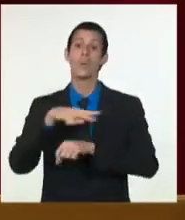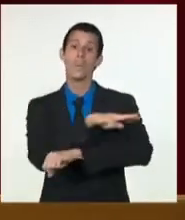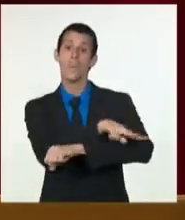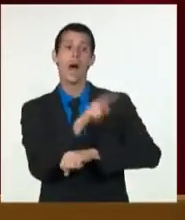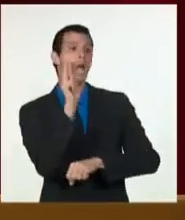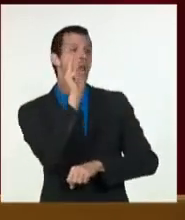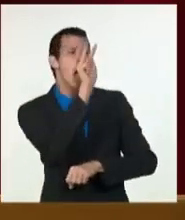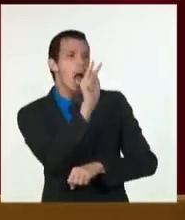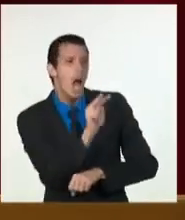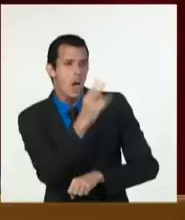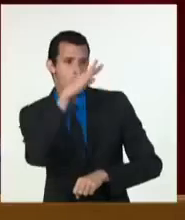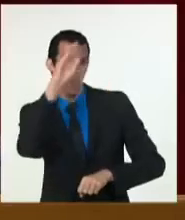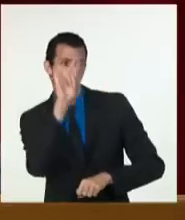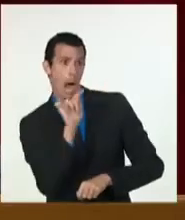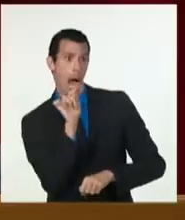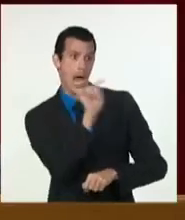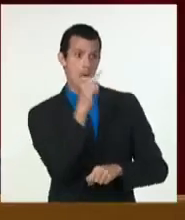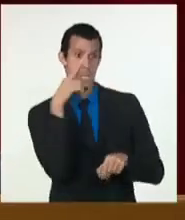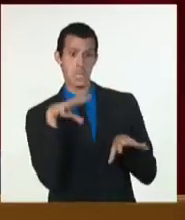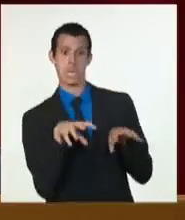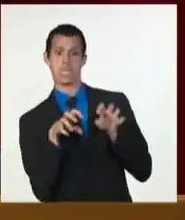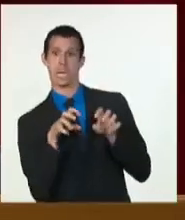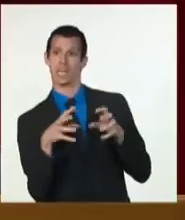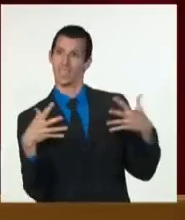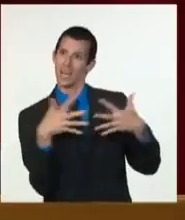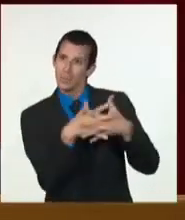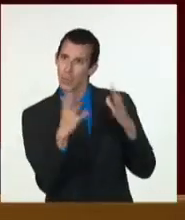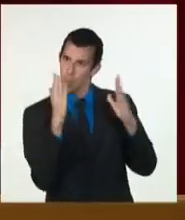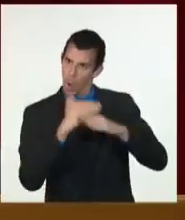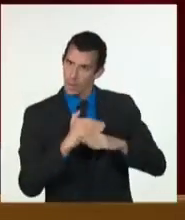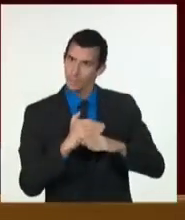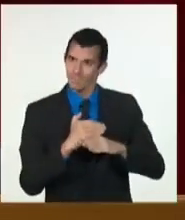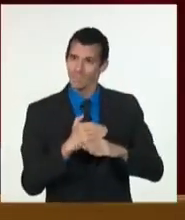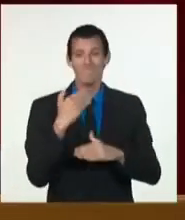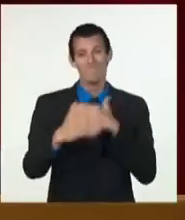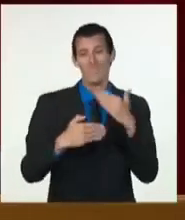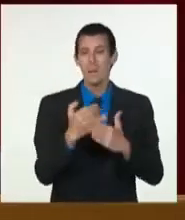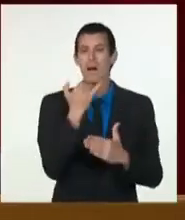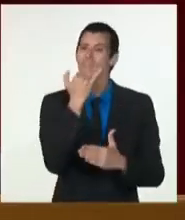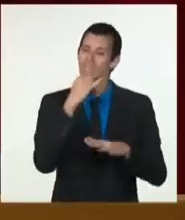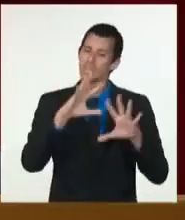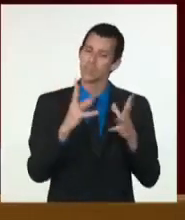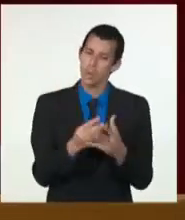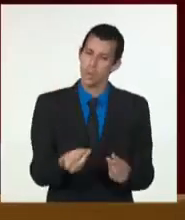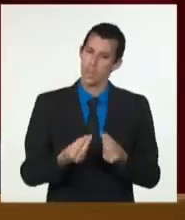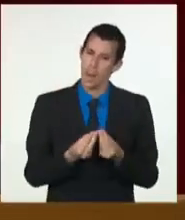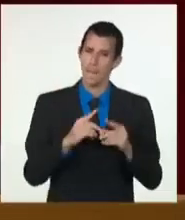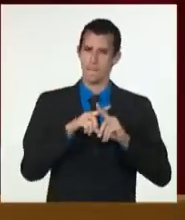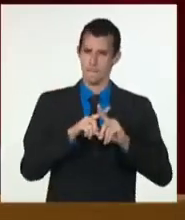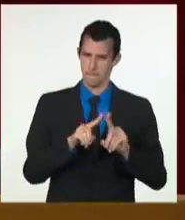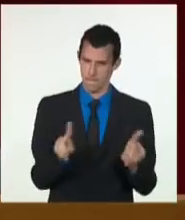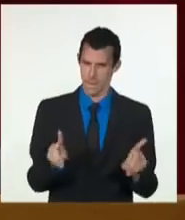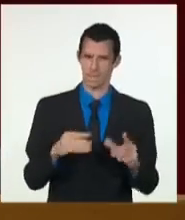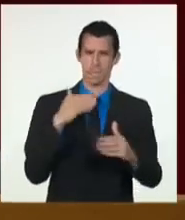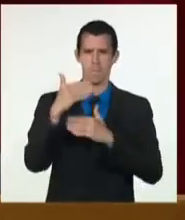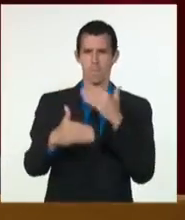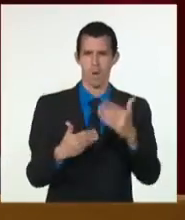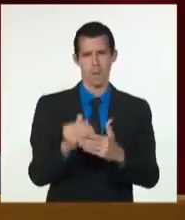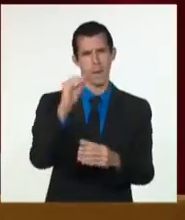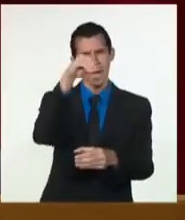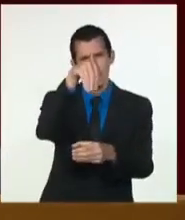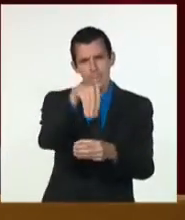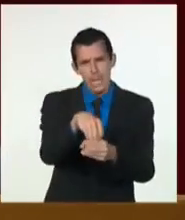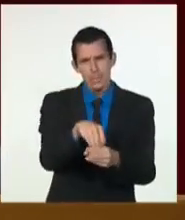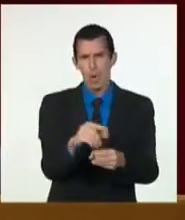Es muy perversa esa política que no se limita al espacio económico y financiero. Se sabe que la mayor fuerza de Cuba